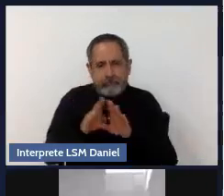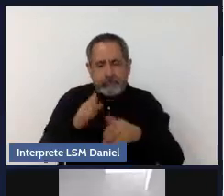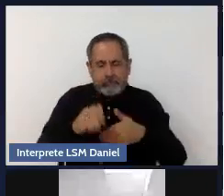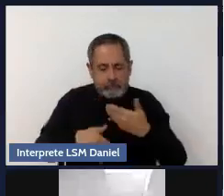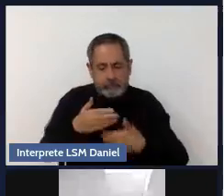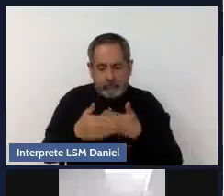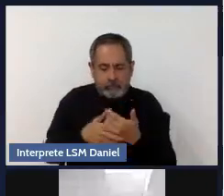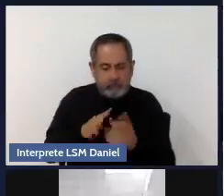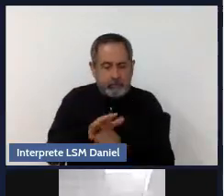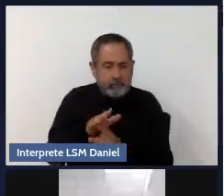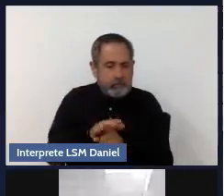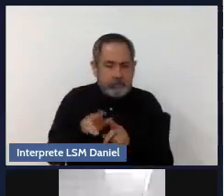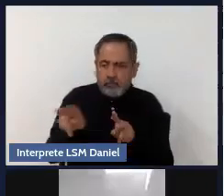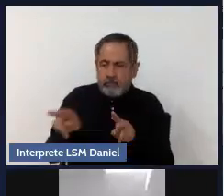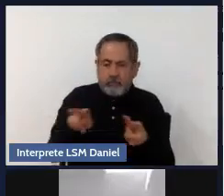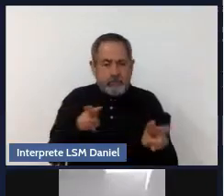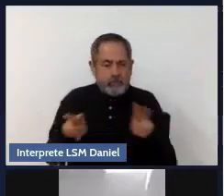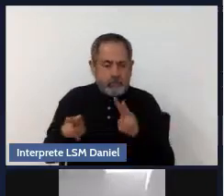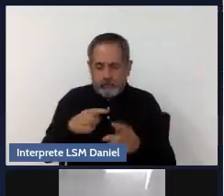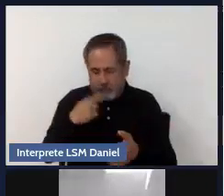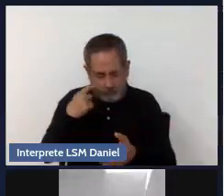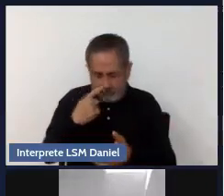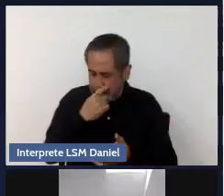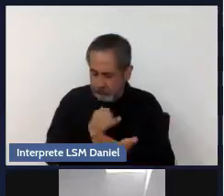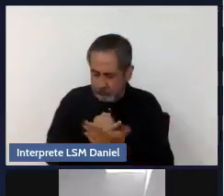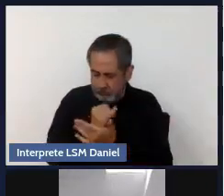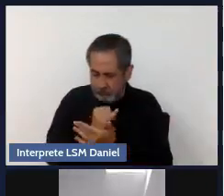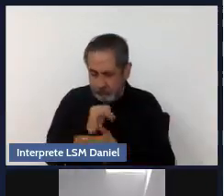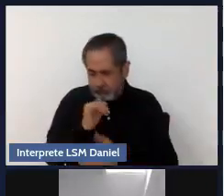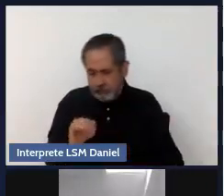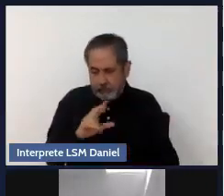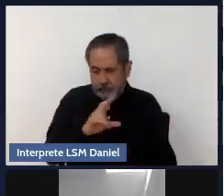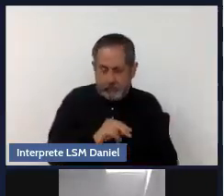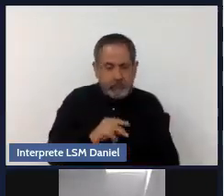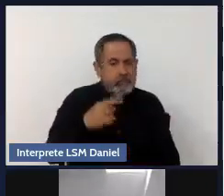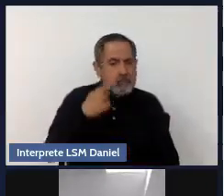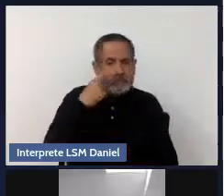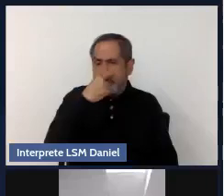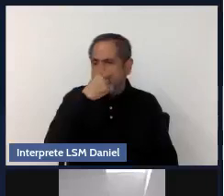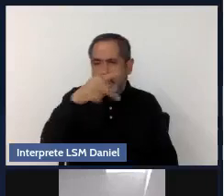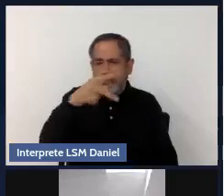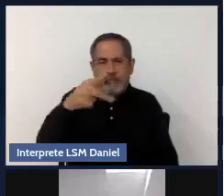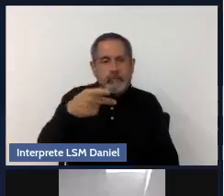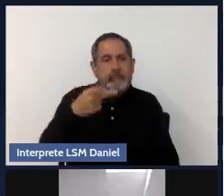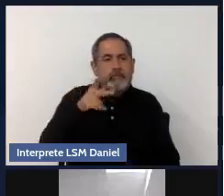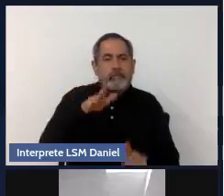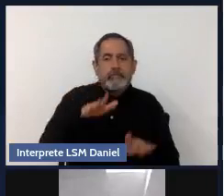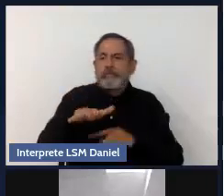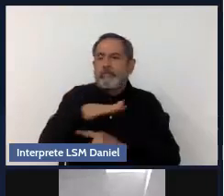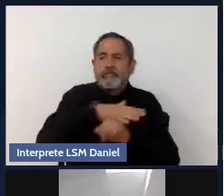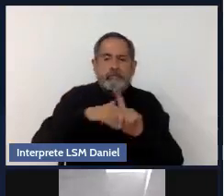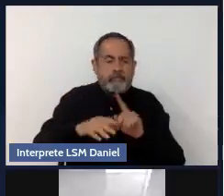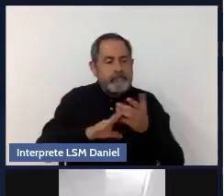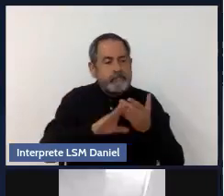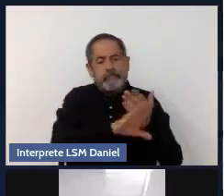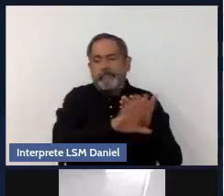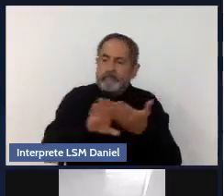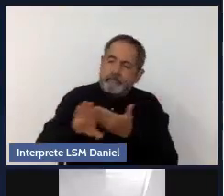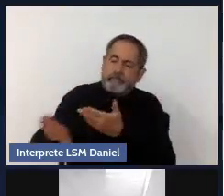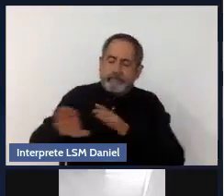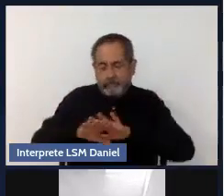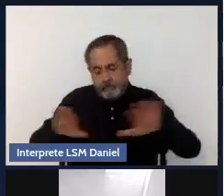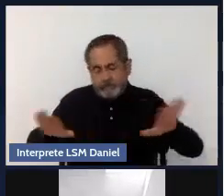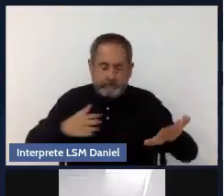decisiones que pueda tomar, consciente o inconscientemente, impulsiva o con